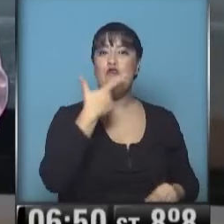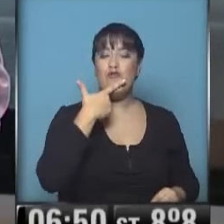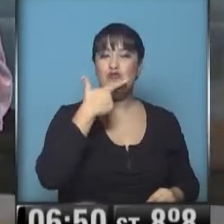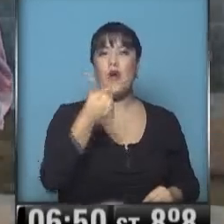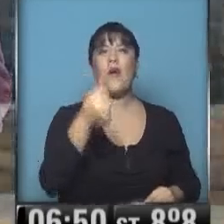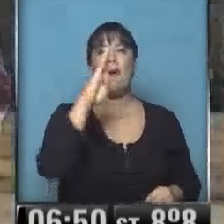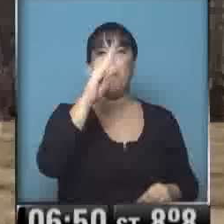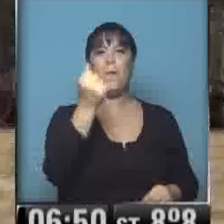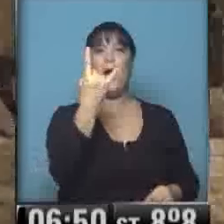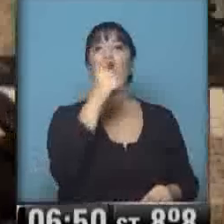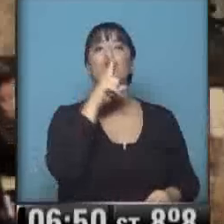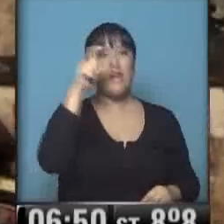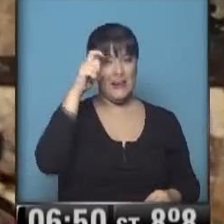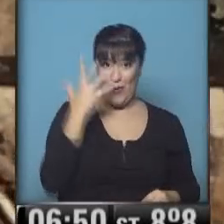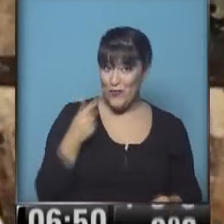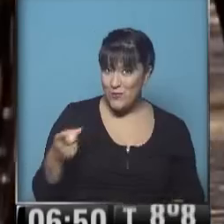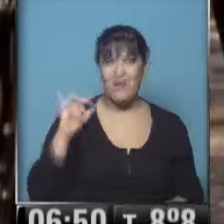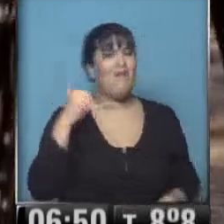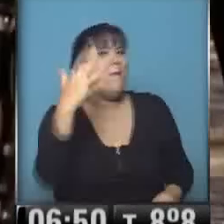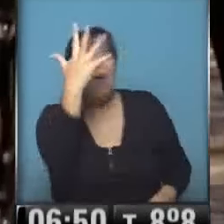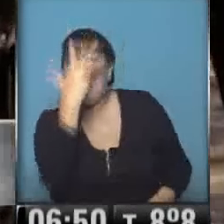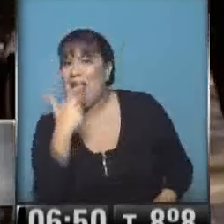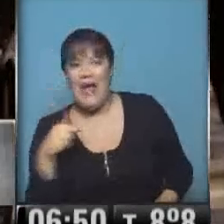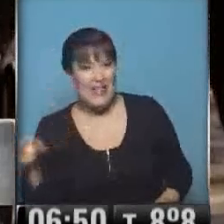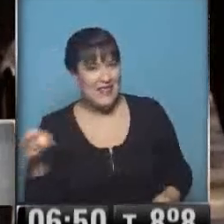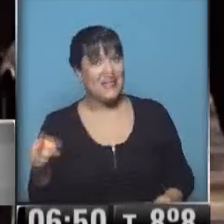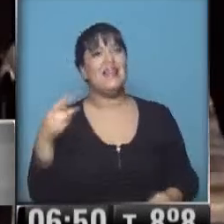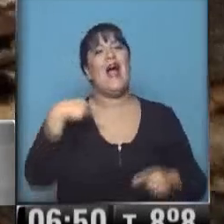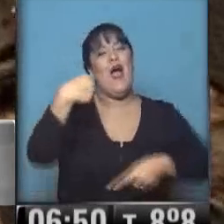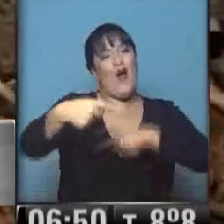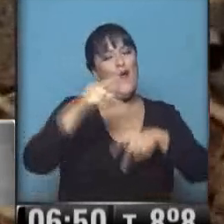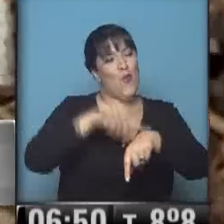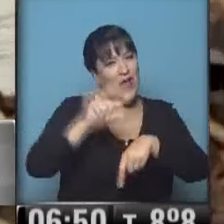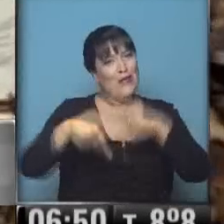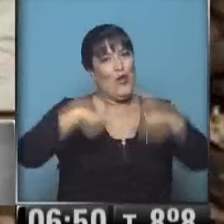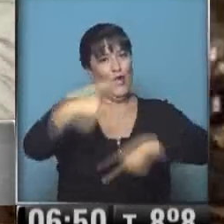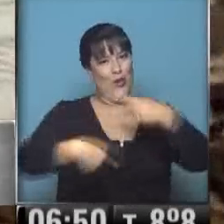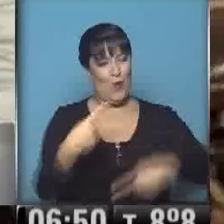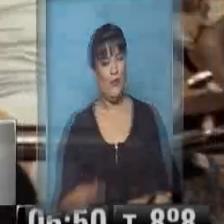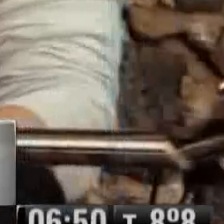Ah, me encanta. Muy bien, con Carlos Baute entonces al corte. Enseguida seguimos con más Nadia 630.